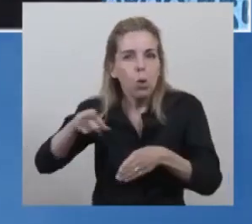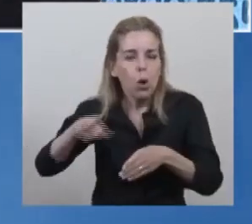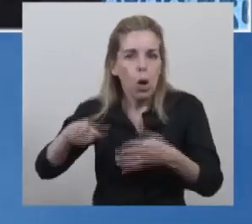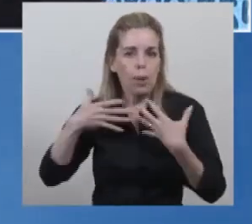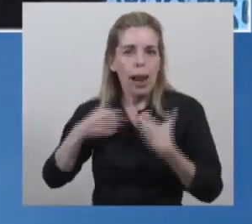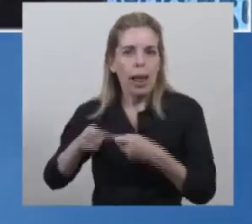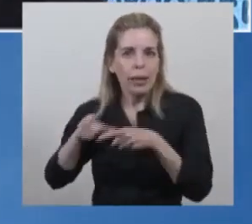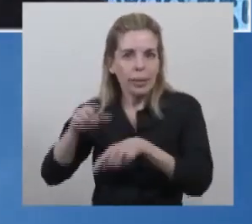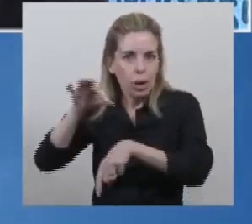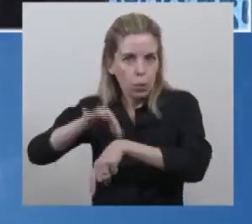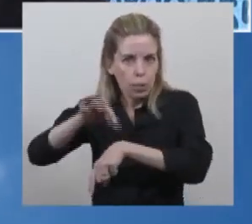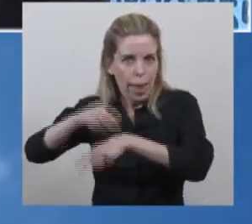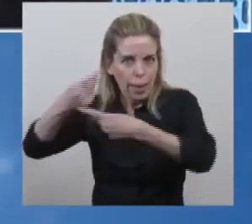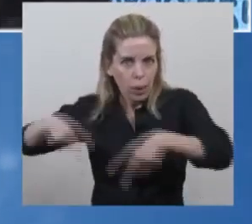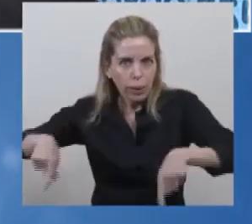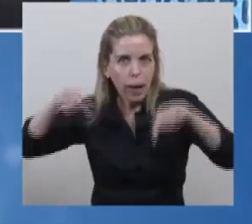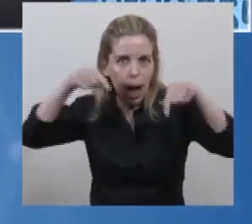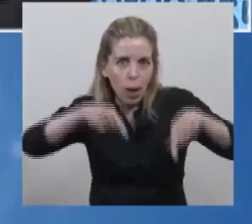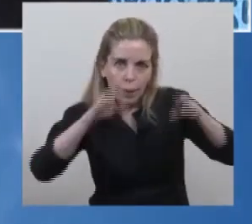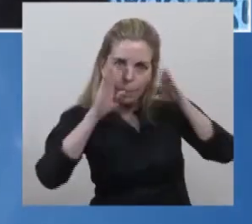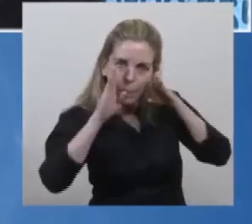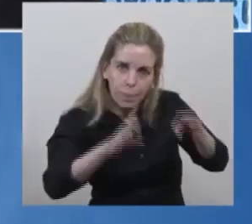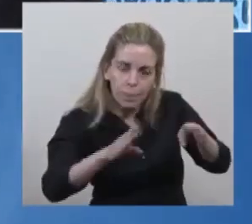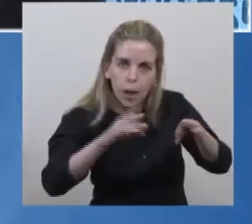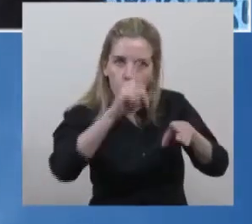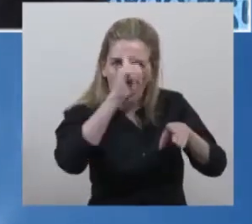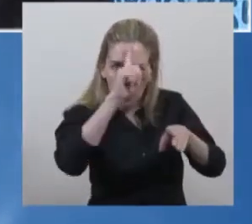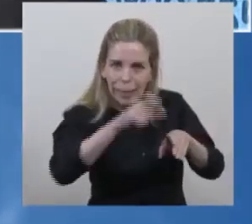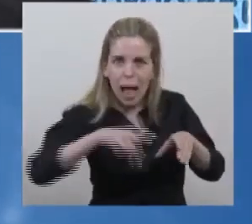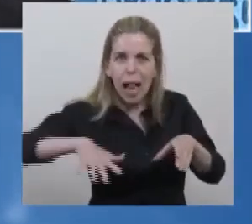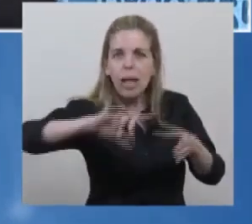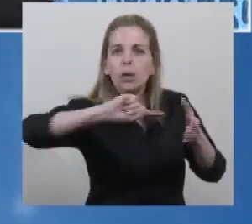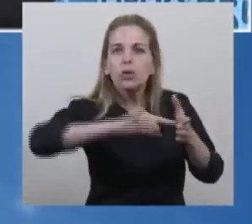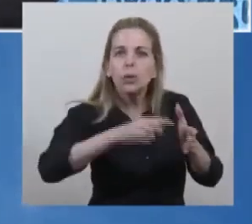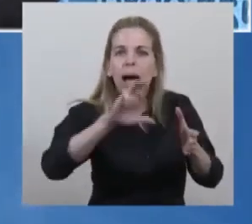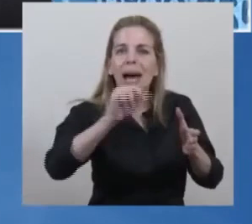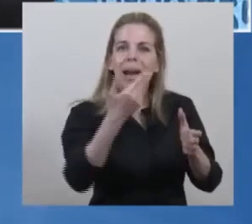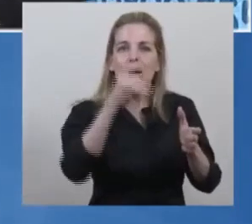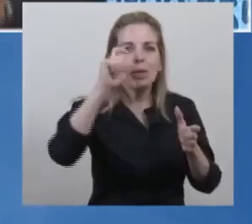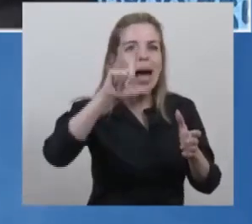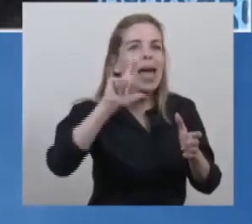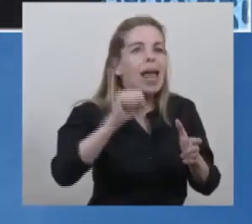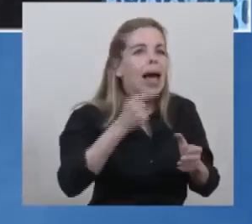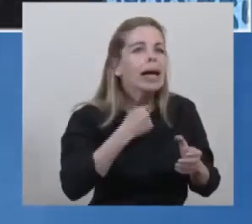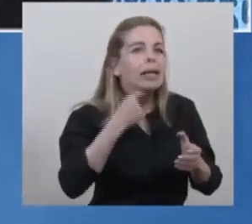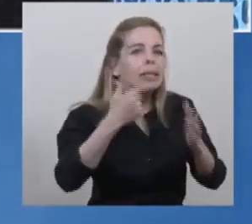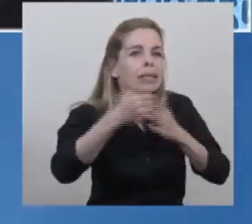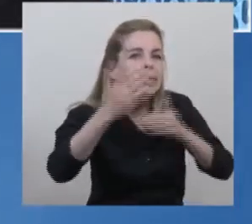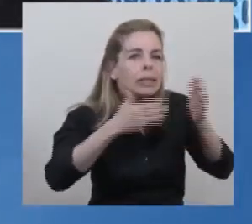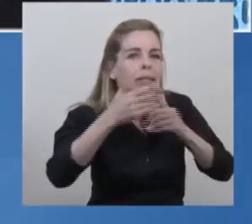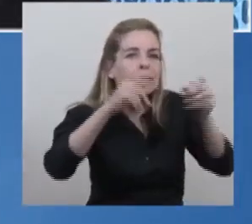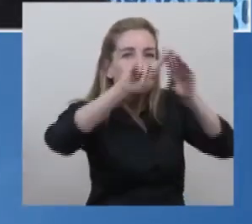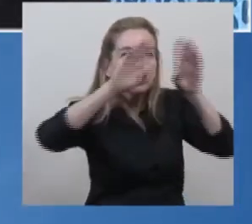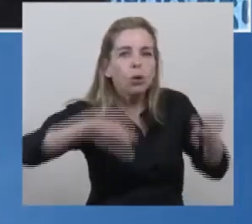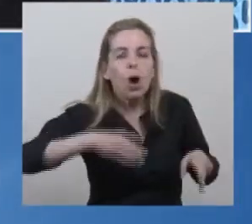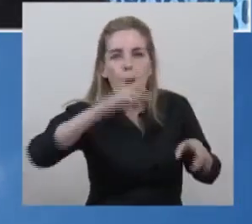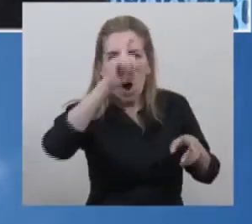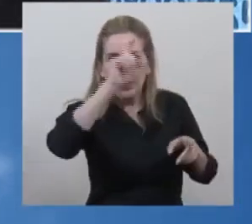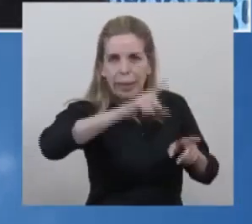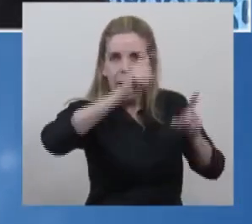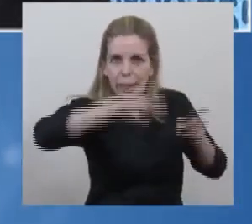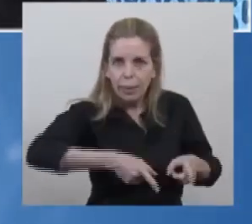en un módulo COVID en un hospital de Rafaela, tratando de sostener en las distintas regiones esta